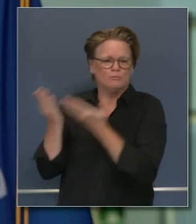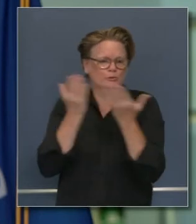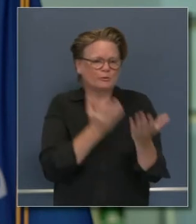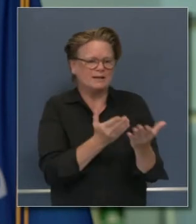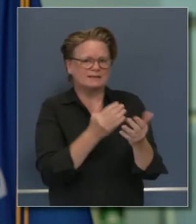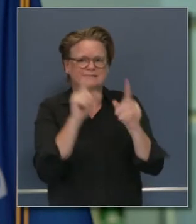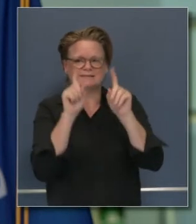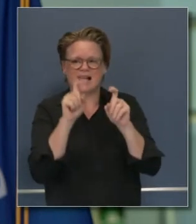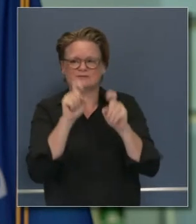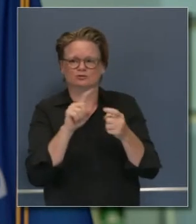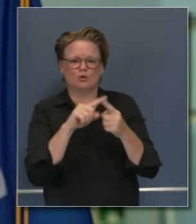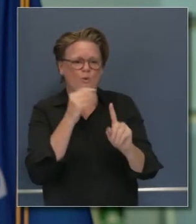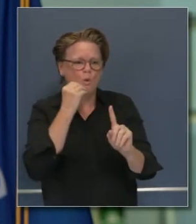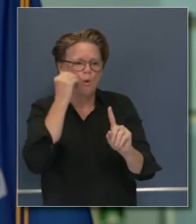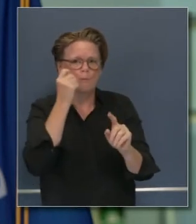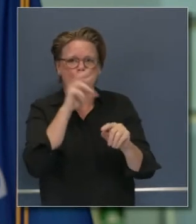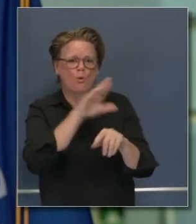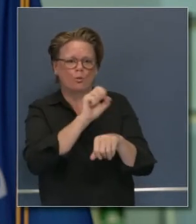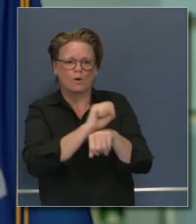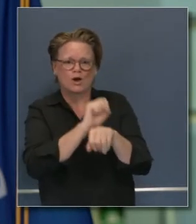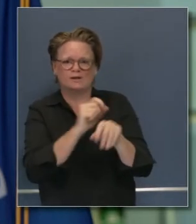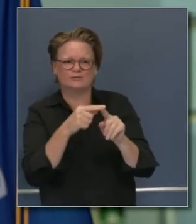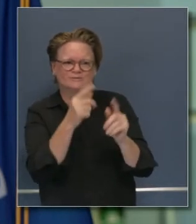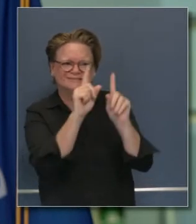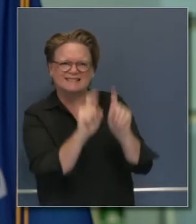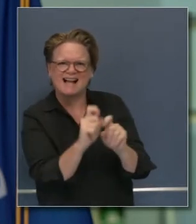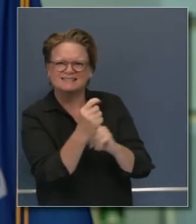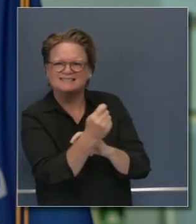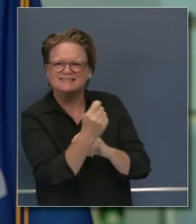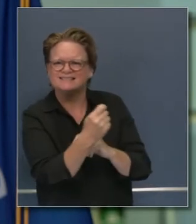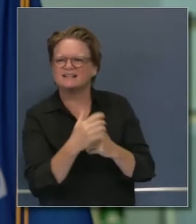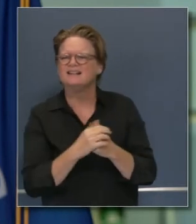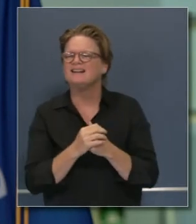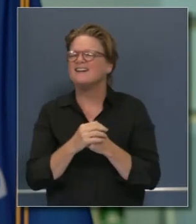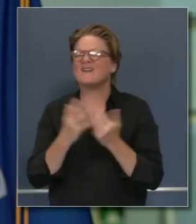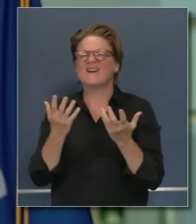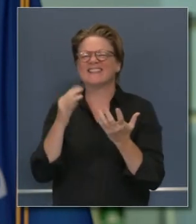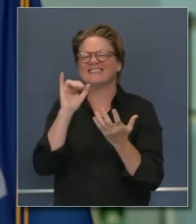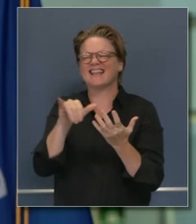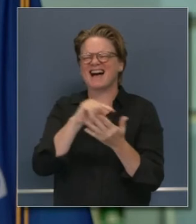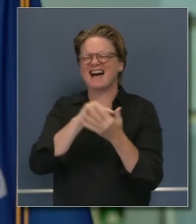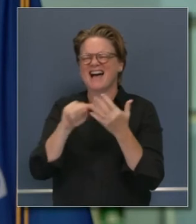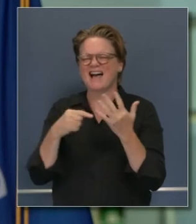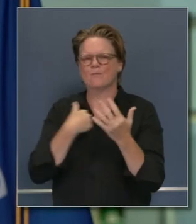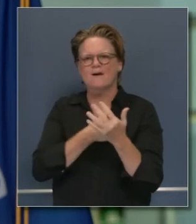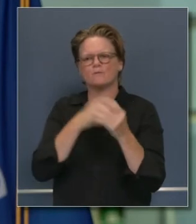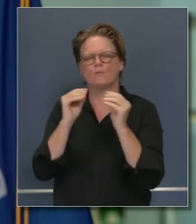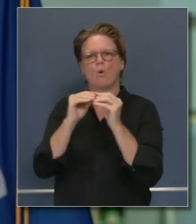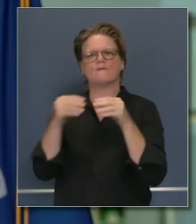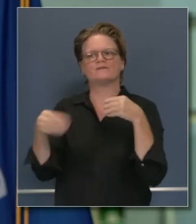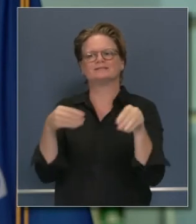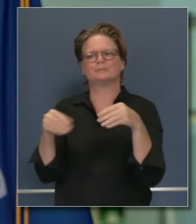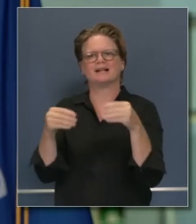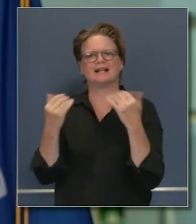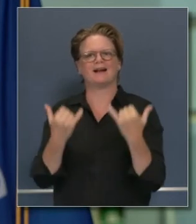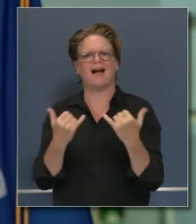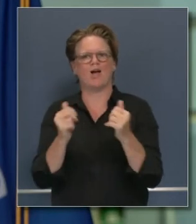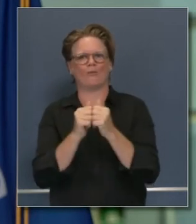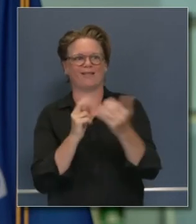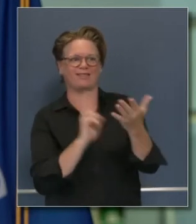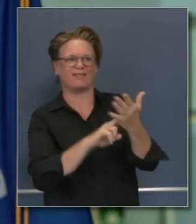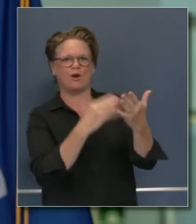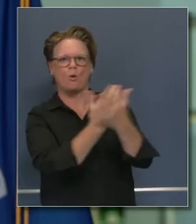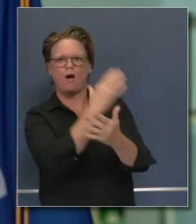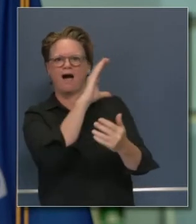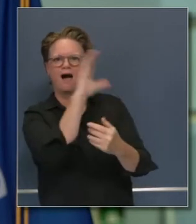de pruebas vayan al lugar de trabajo todas estas oportunidades ahora están disponibles de manera que antes estamos viendo de una